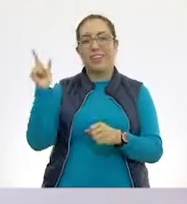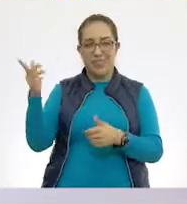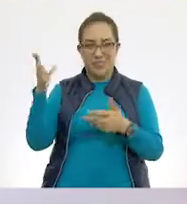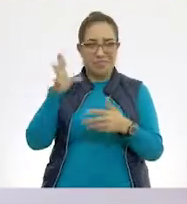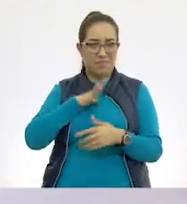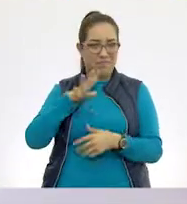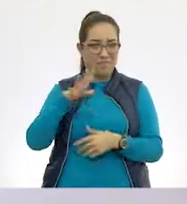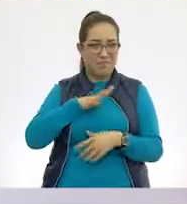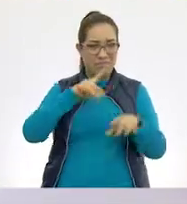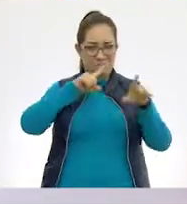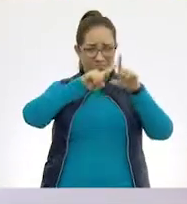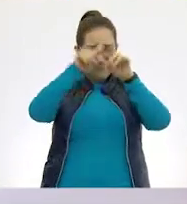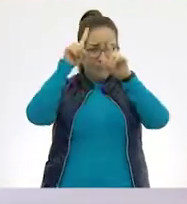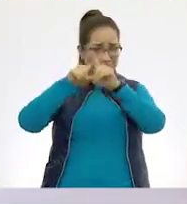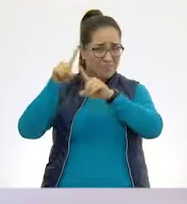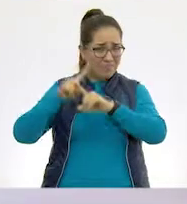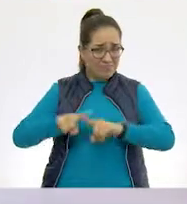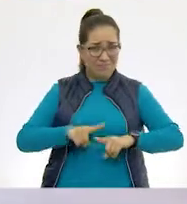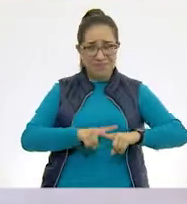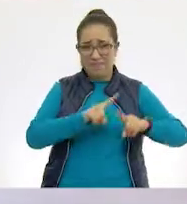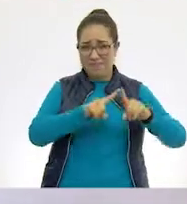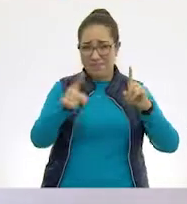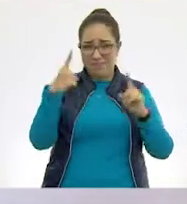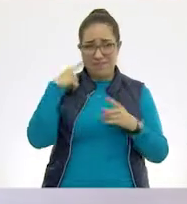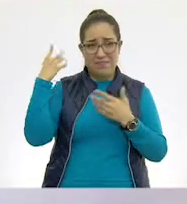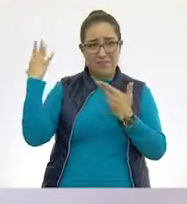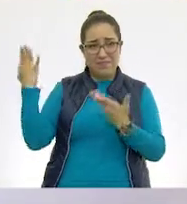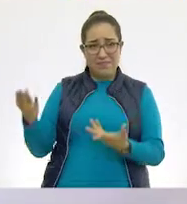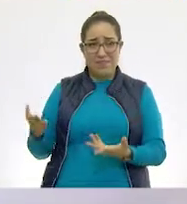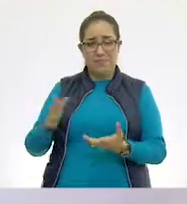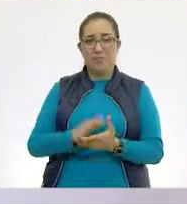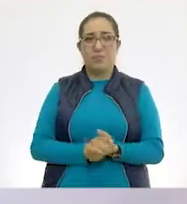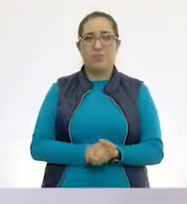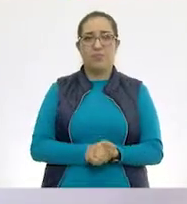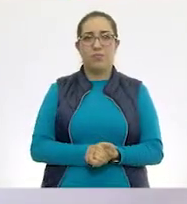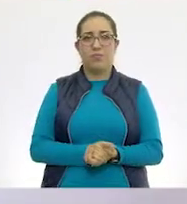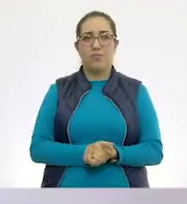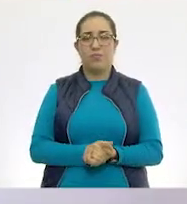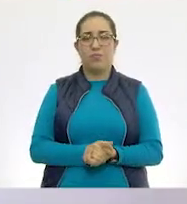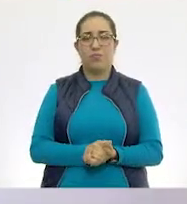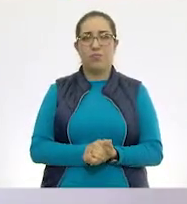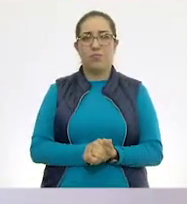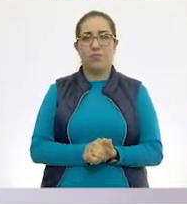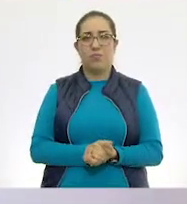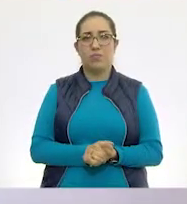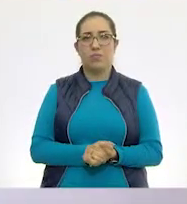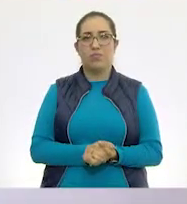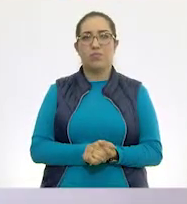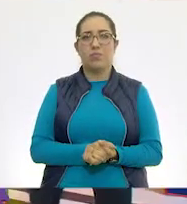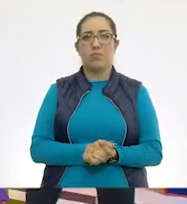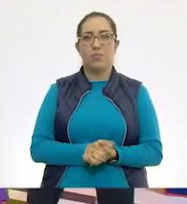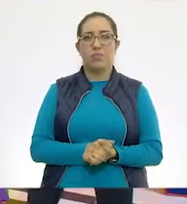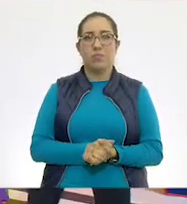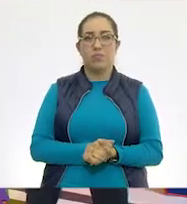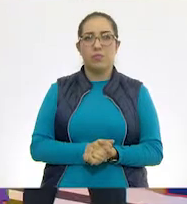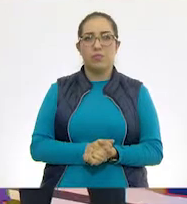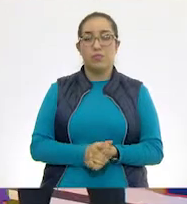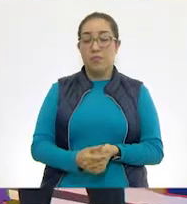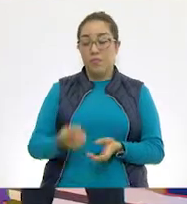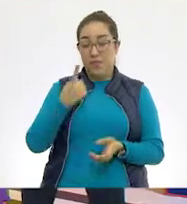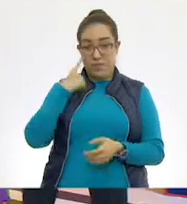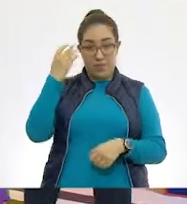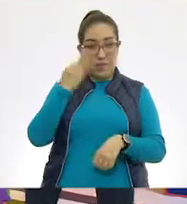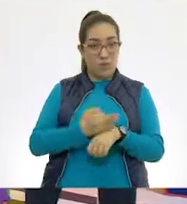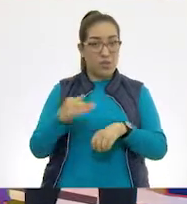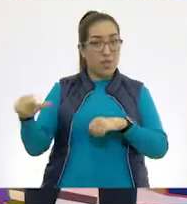animales de todo tipo. voy a pasar de este lado para que tú también puedas verlos muy, muy bien. Muy bien. Entonces, fíjate bien, esta